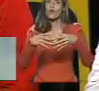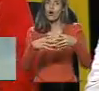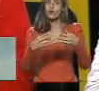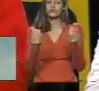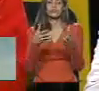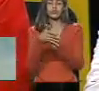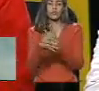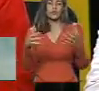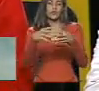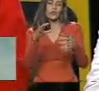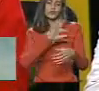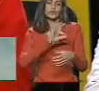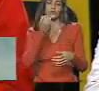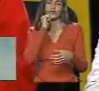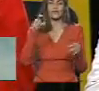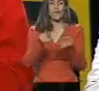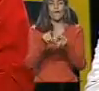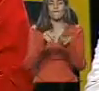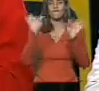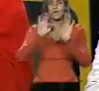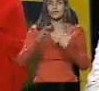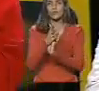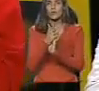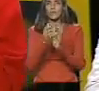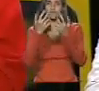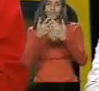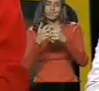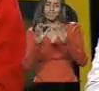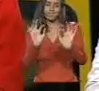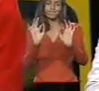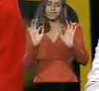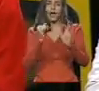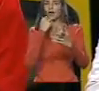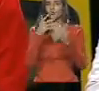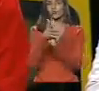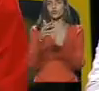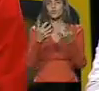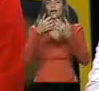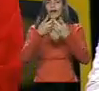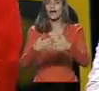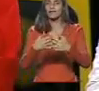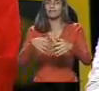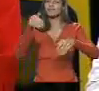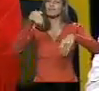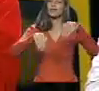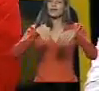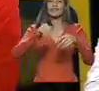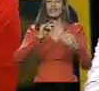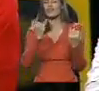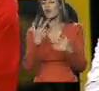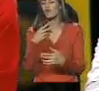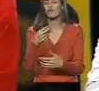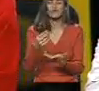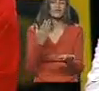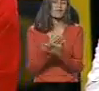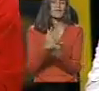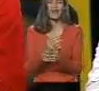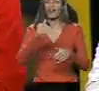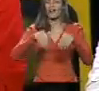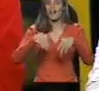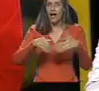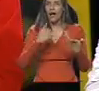El partido se nos ha ido convirtiendo en una especie de maquinaria, exclusivamente una maquinaria electoral. Debemos dejar de ser una maquinaria electoral